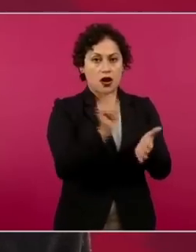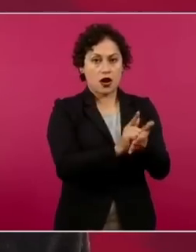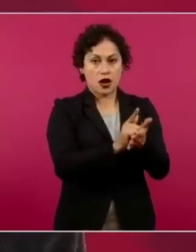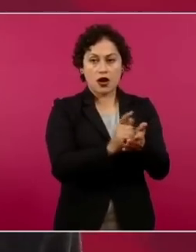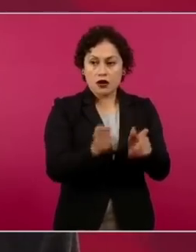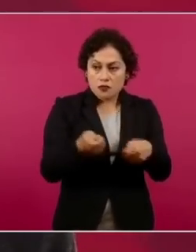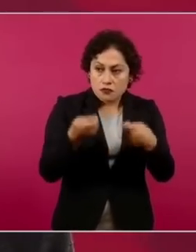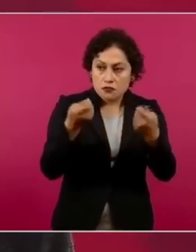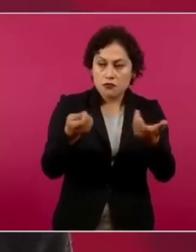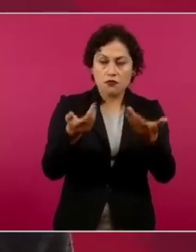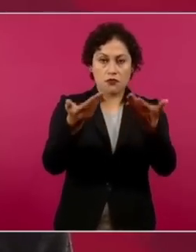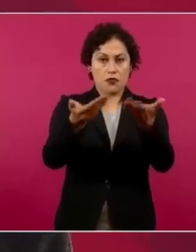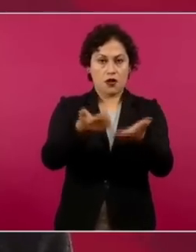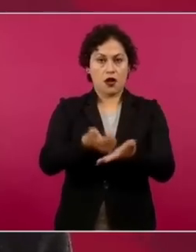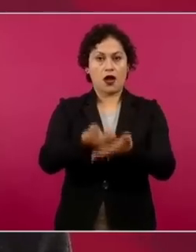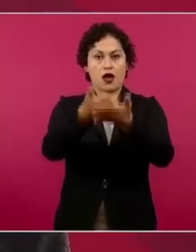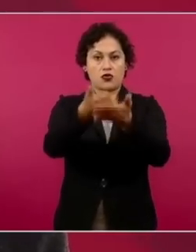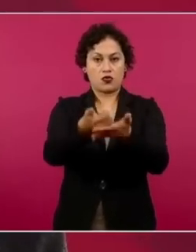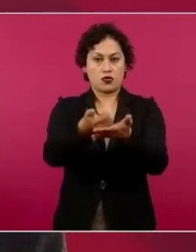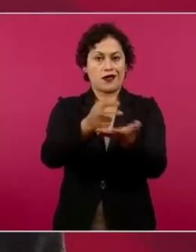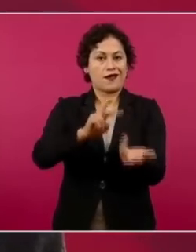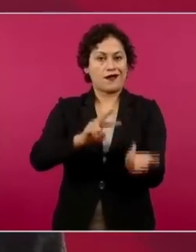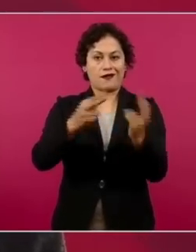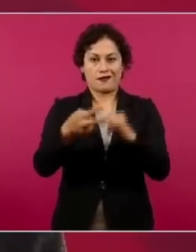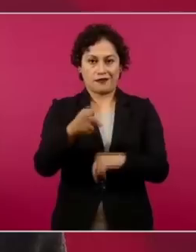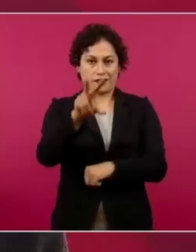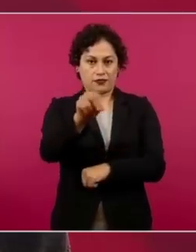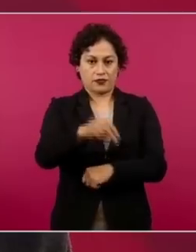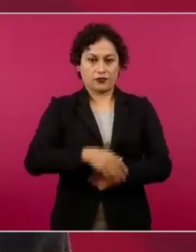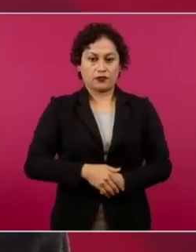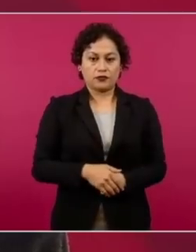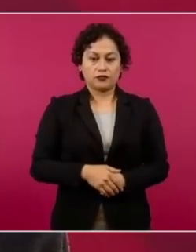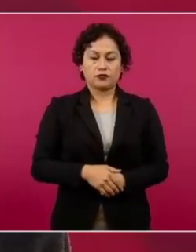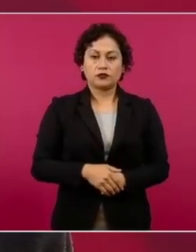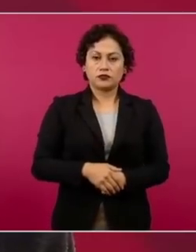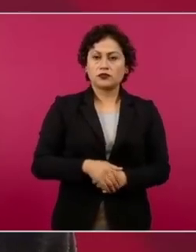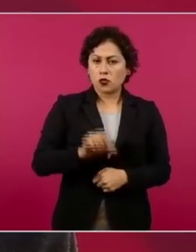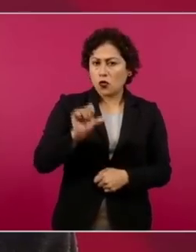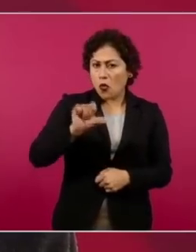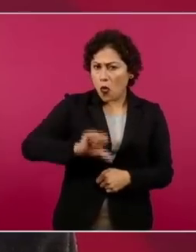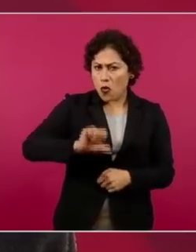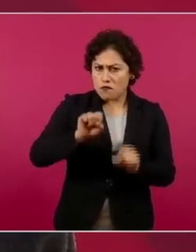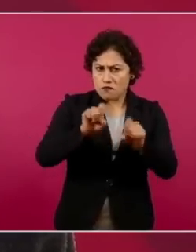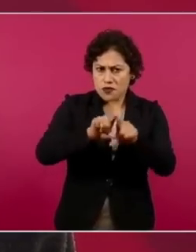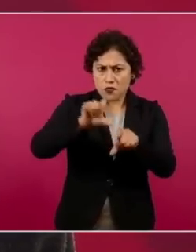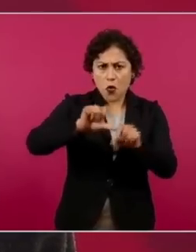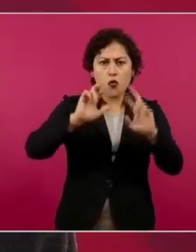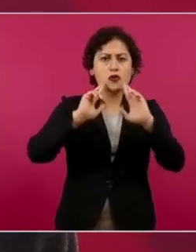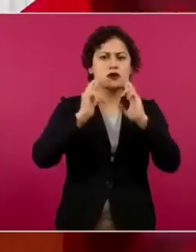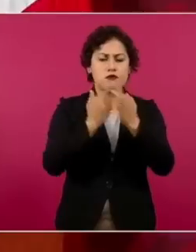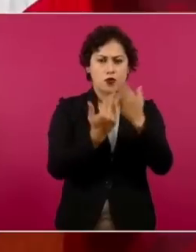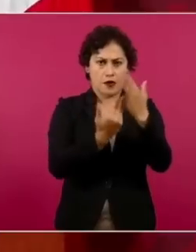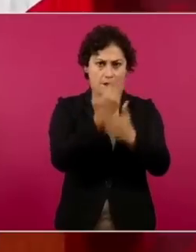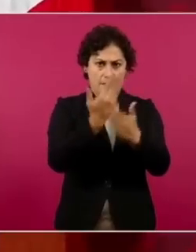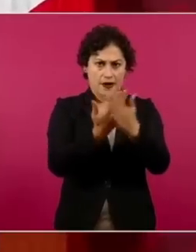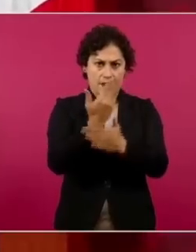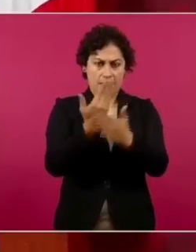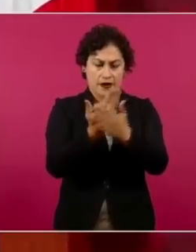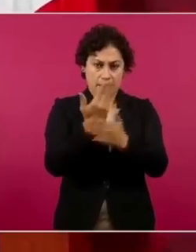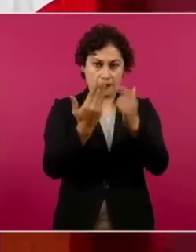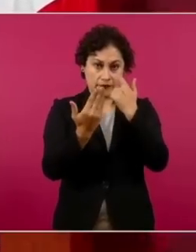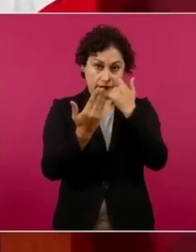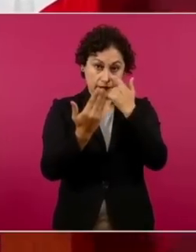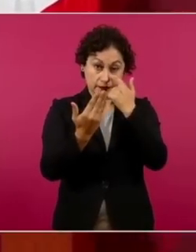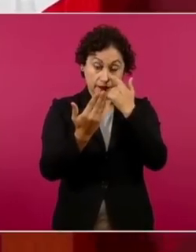hacemos hoy mismo, hoy en la mañana, se dio a